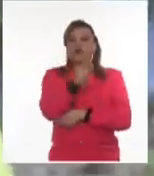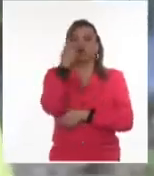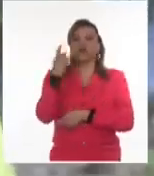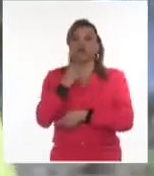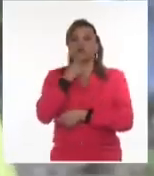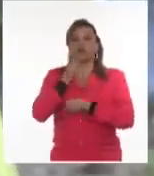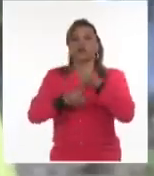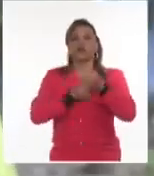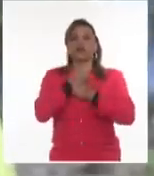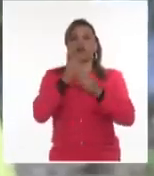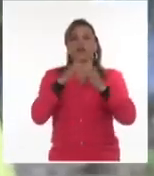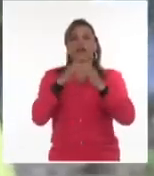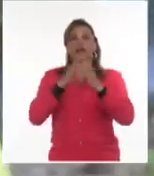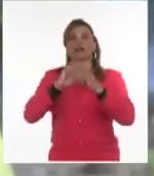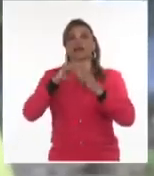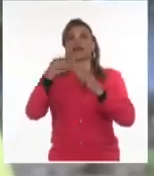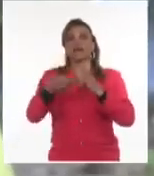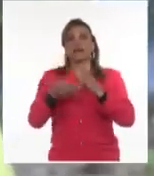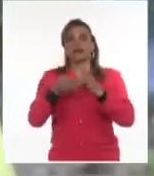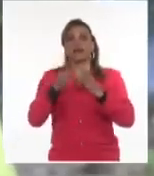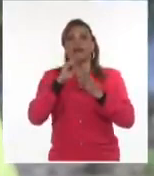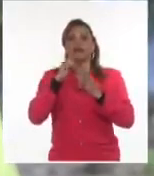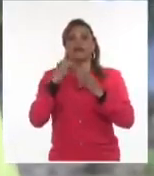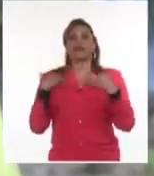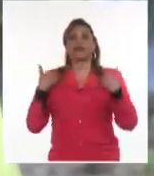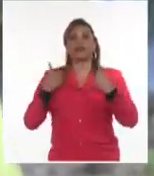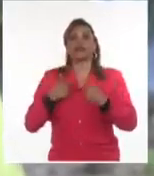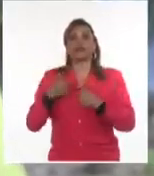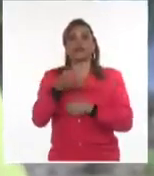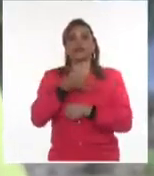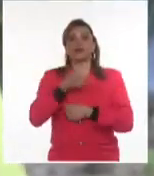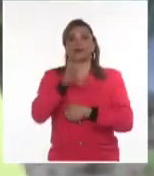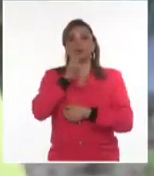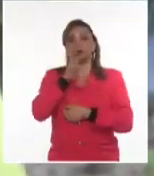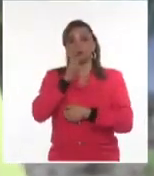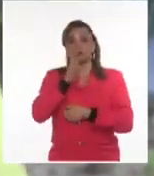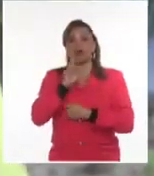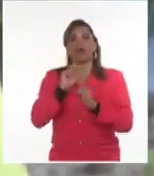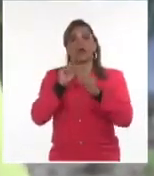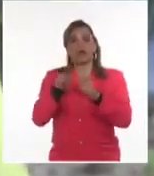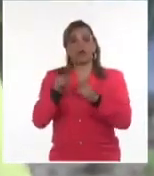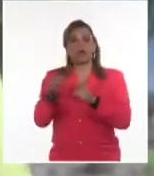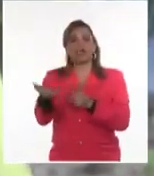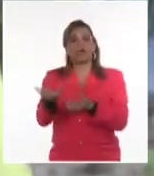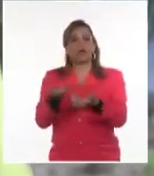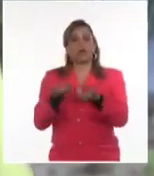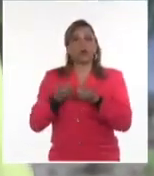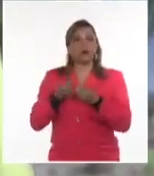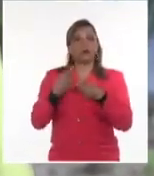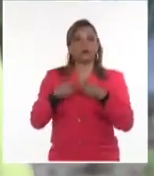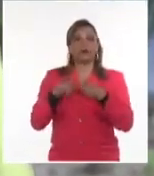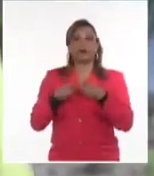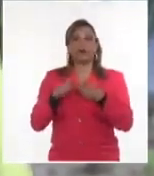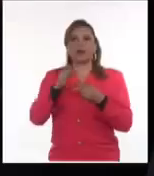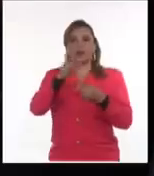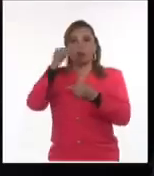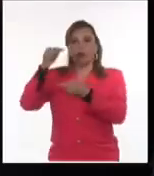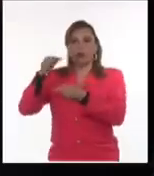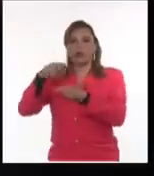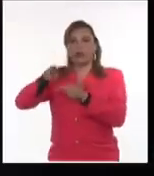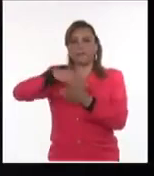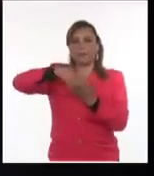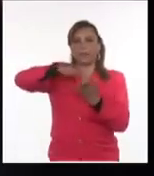casa del frente de la Dirección Provincial de los CDR. Pudimos obtener también frascos de pintura